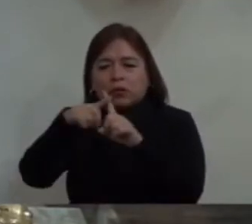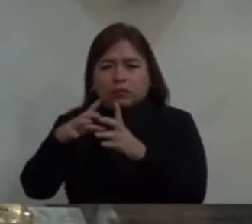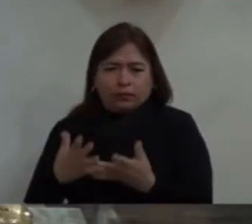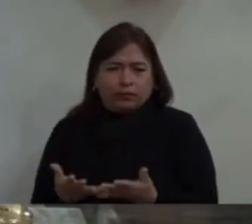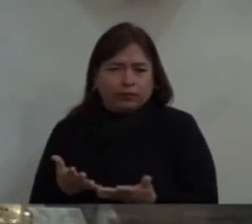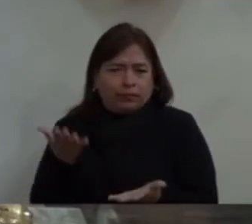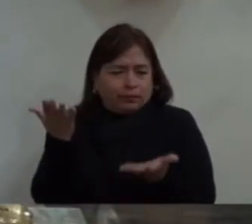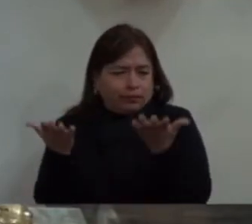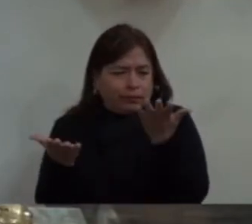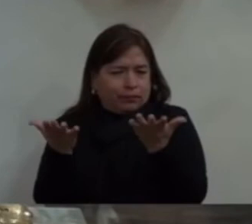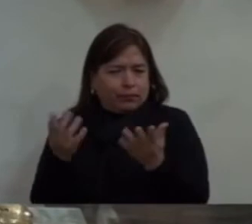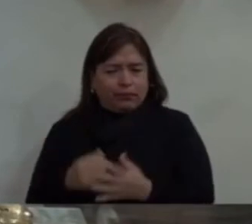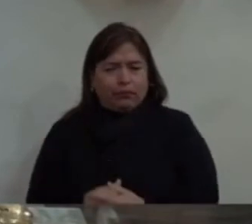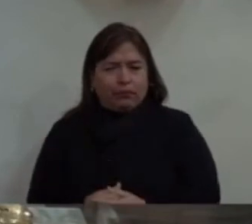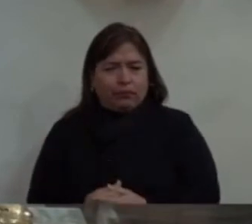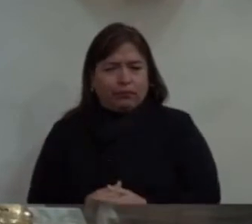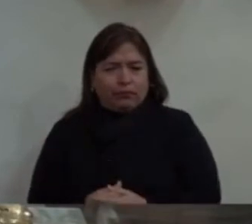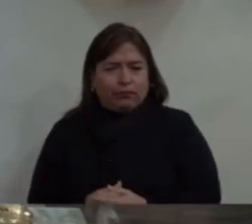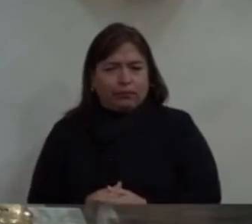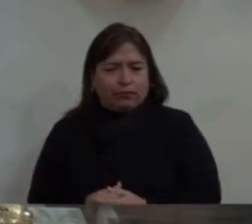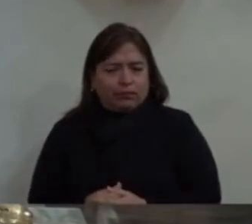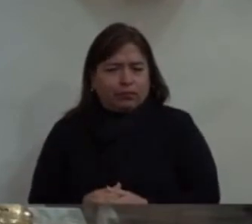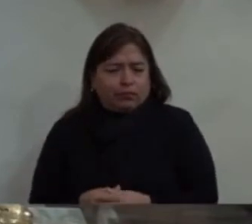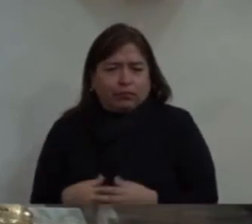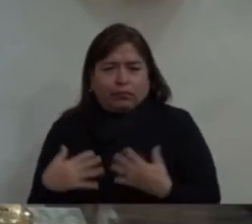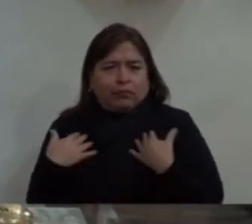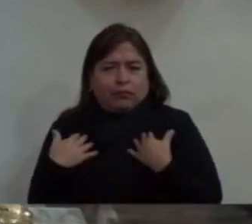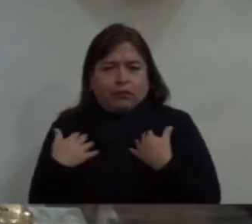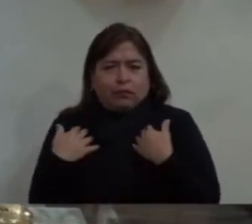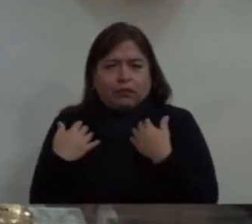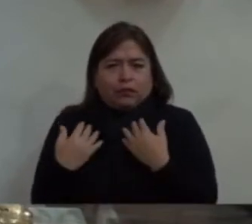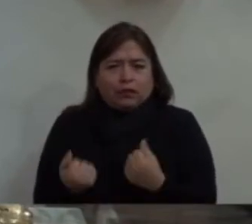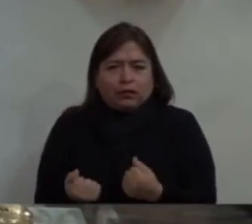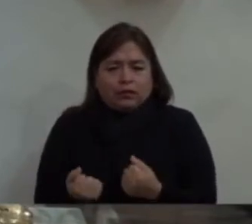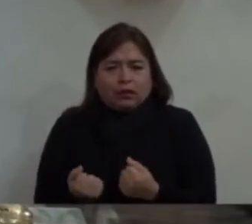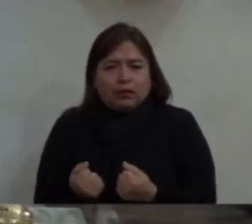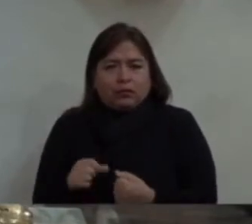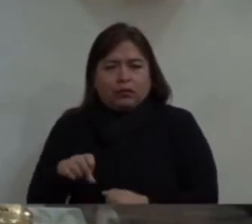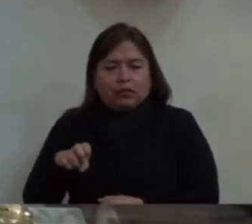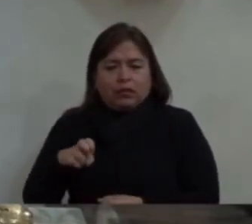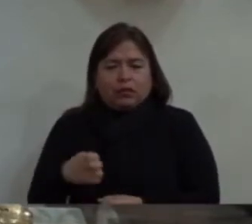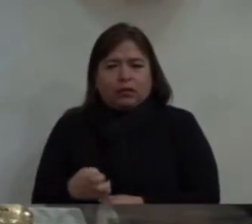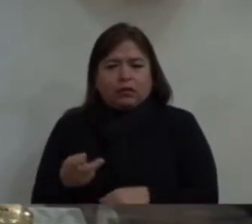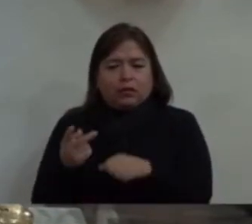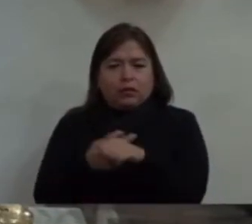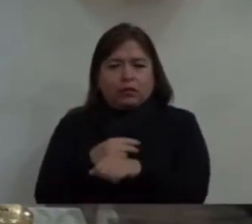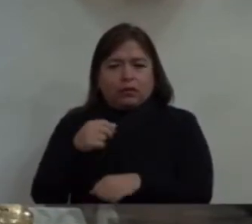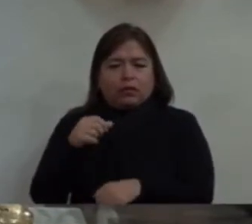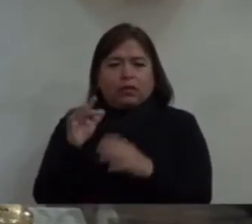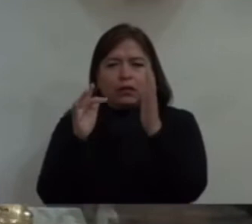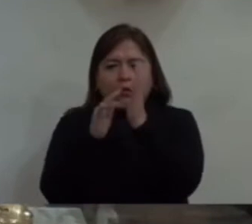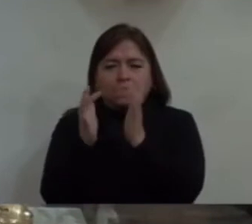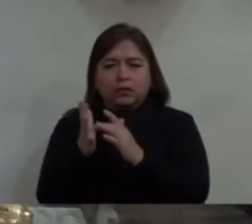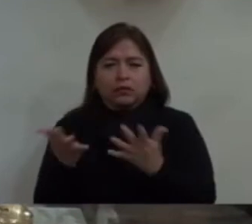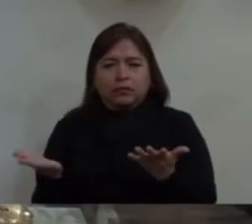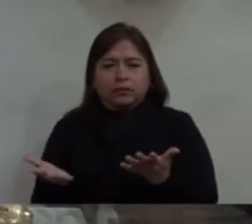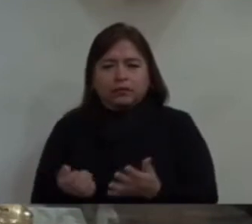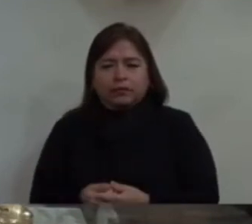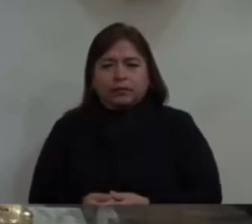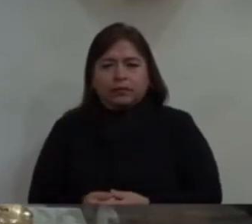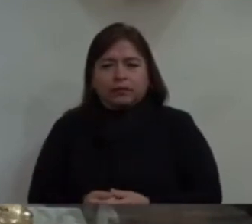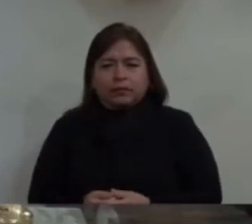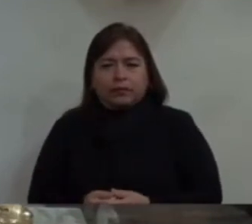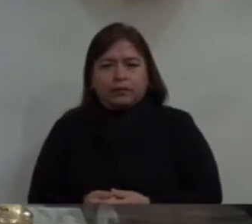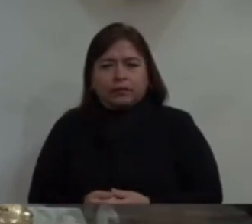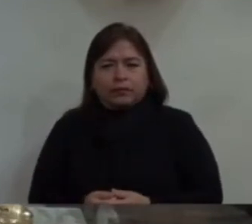¿Qué conflicto para entender esto que le ocurre a Jesús? Y Él dirá,